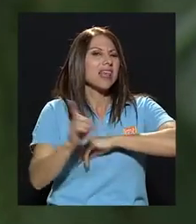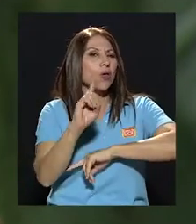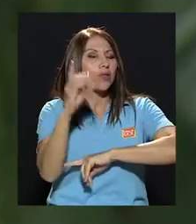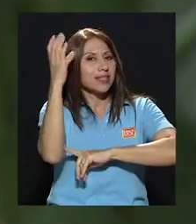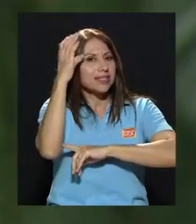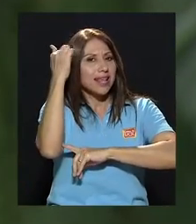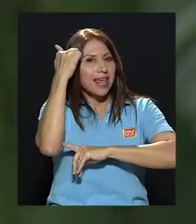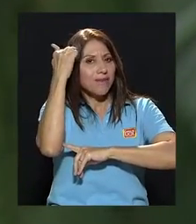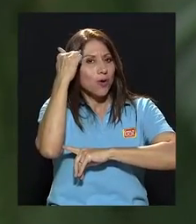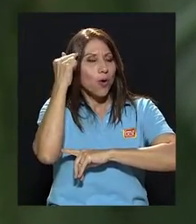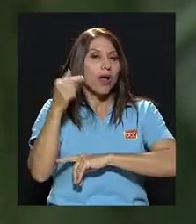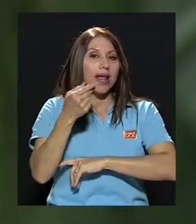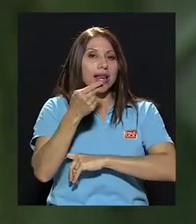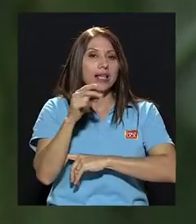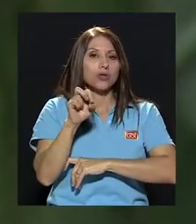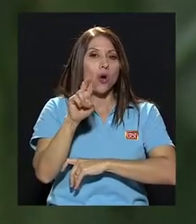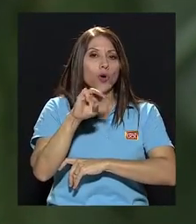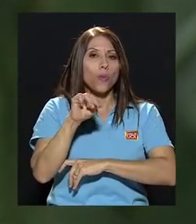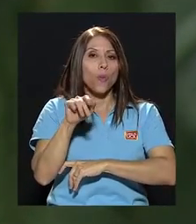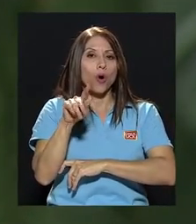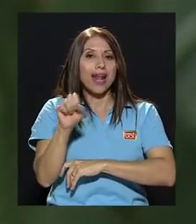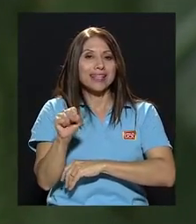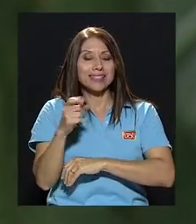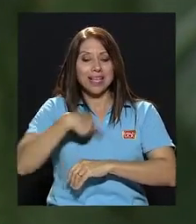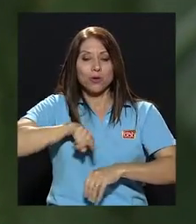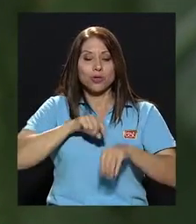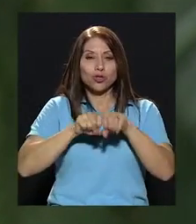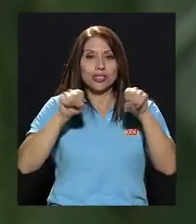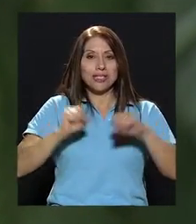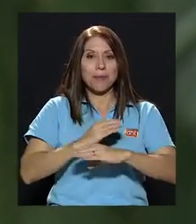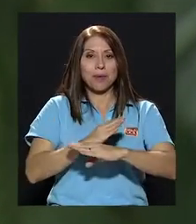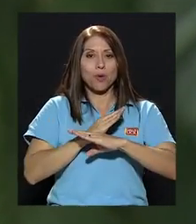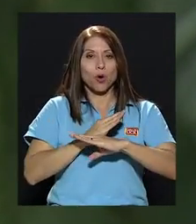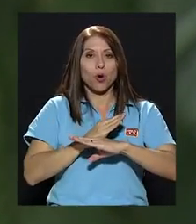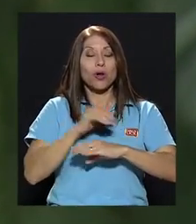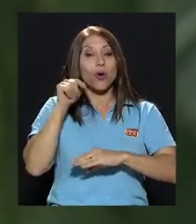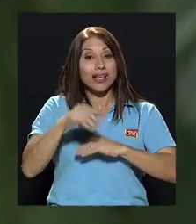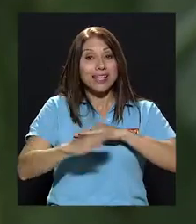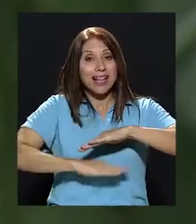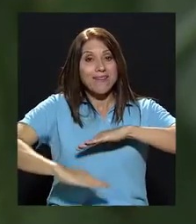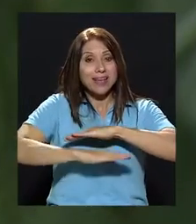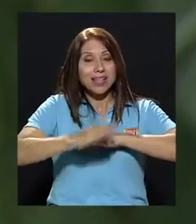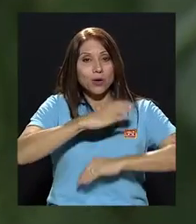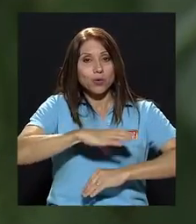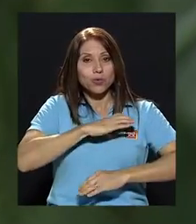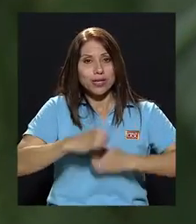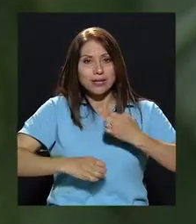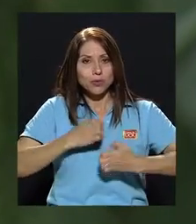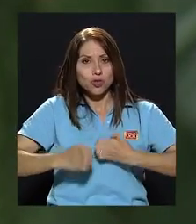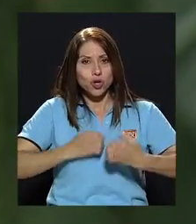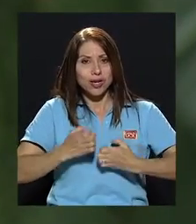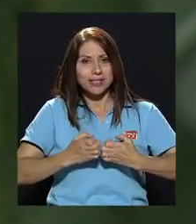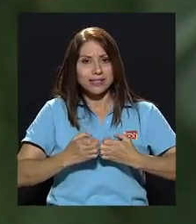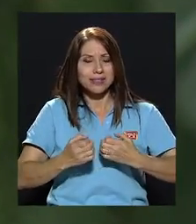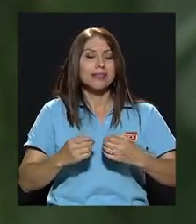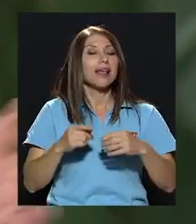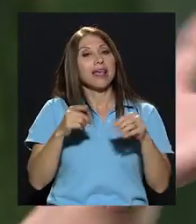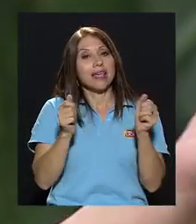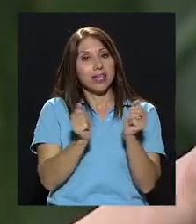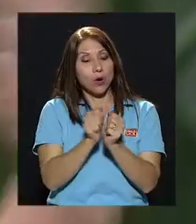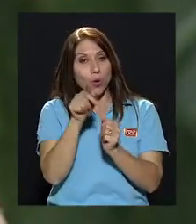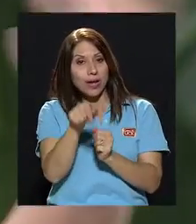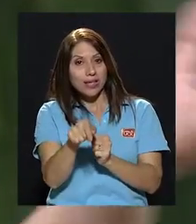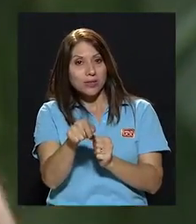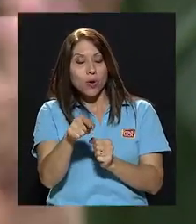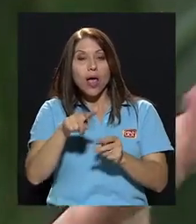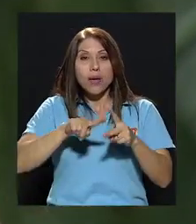nuestro cerebro y en nuestras hormonas y en nuestro sistema inmunológico. Esa es la base de nuestras conductas y nuestras emociones y a partir de